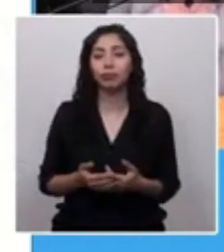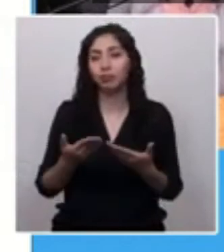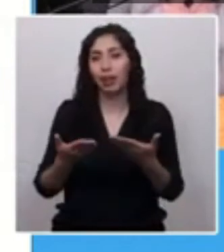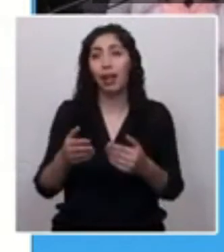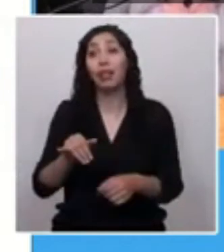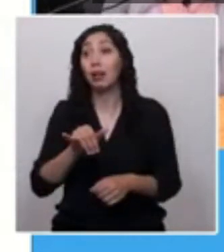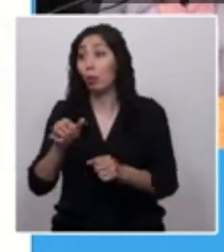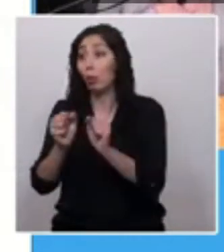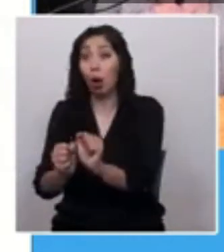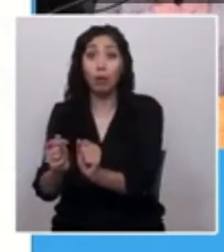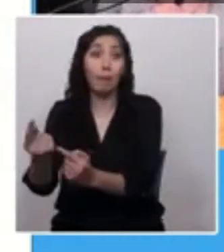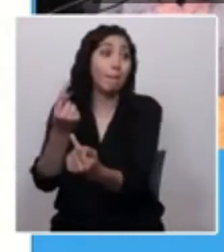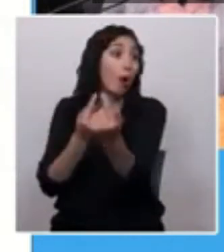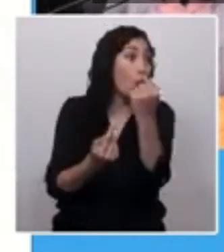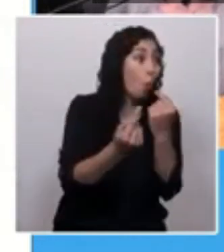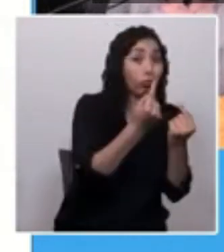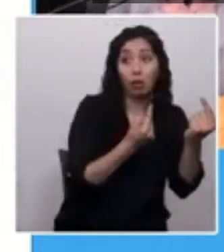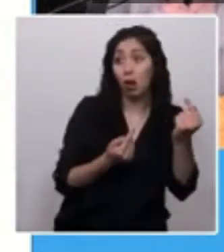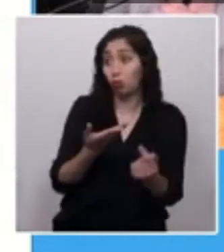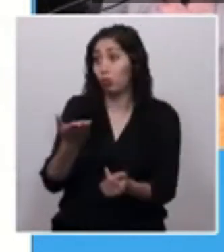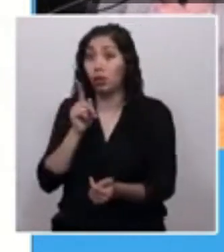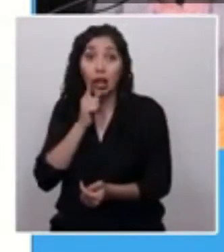ustedes tengan. Siguiente, por favor.